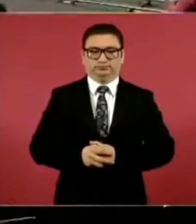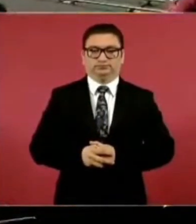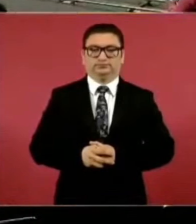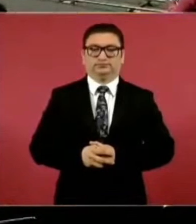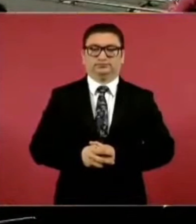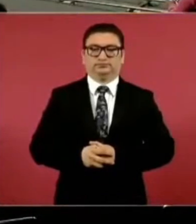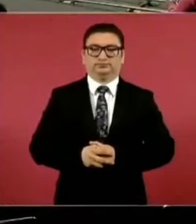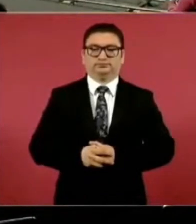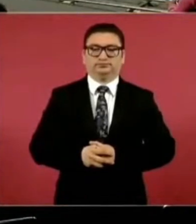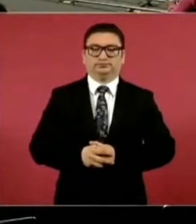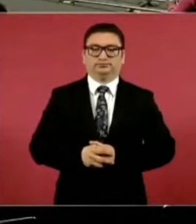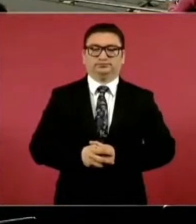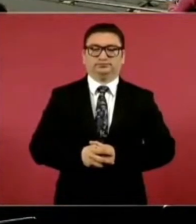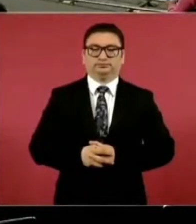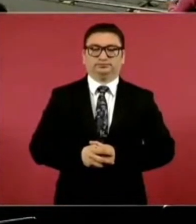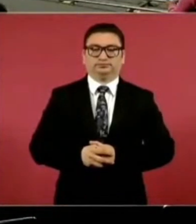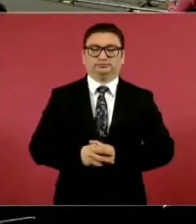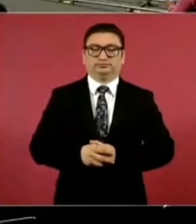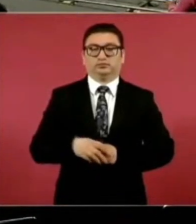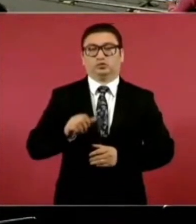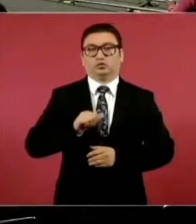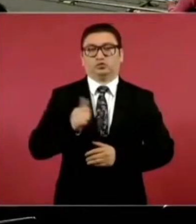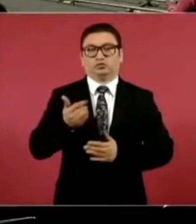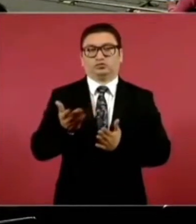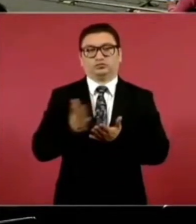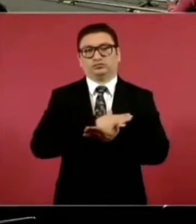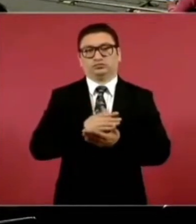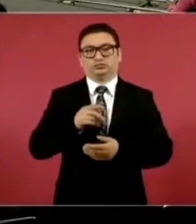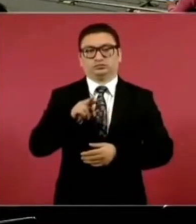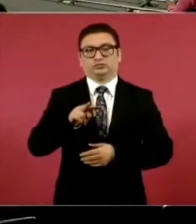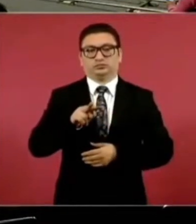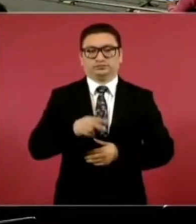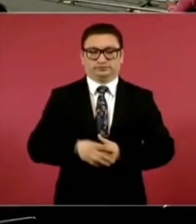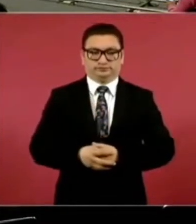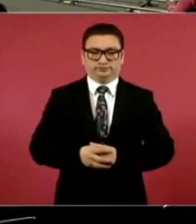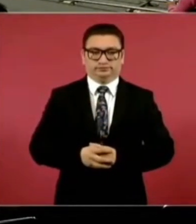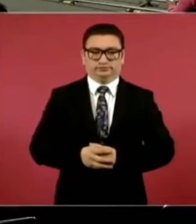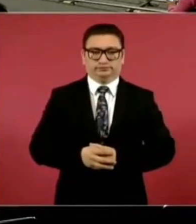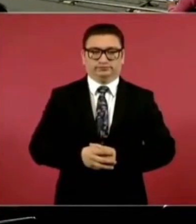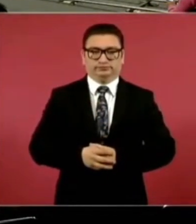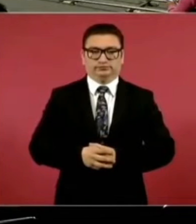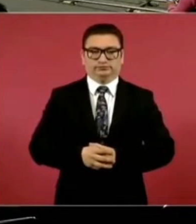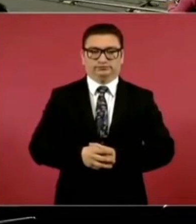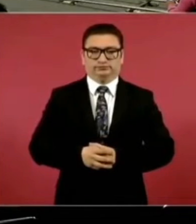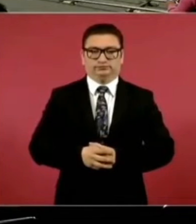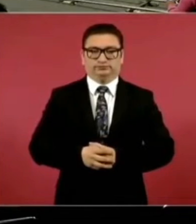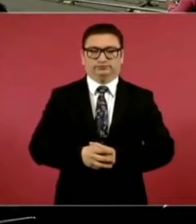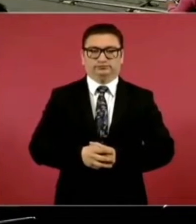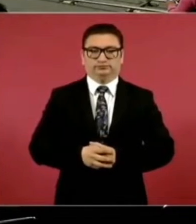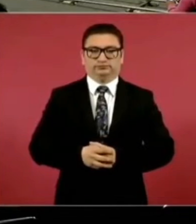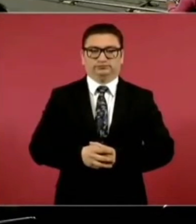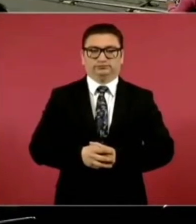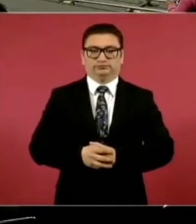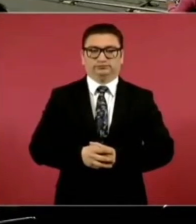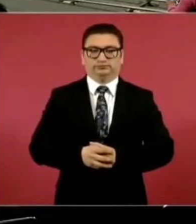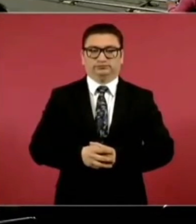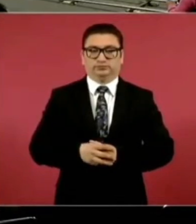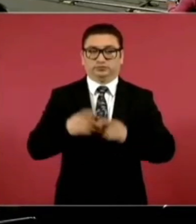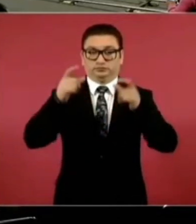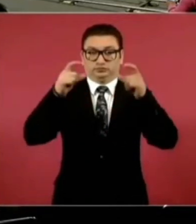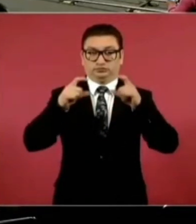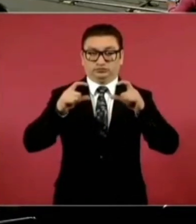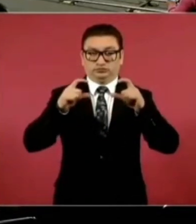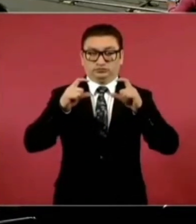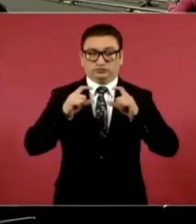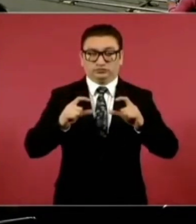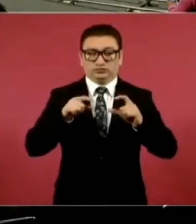adelante el párrafo siguiente hay una cláusula no